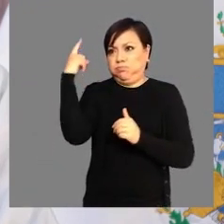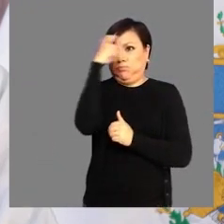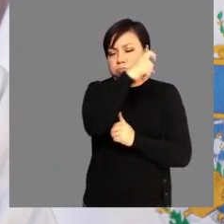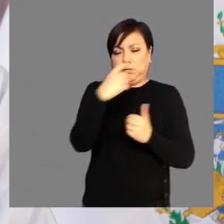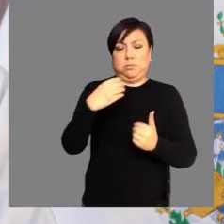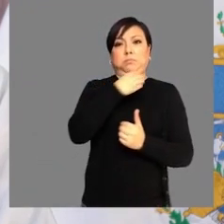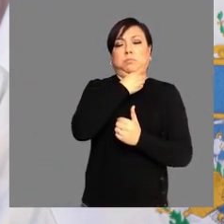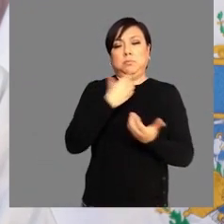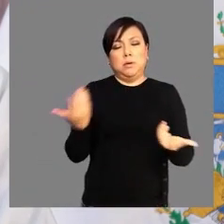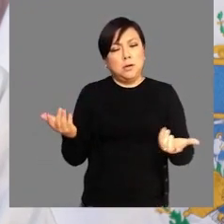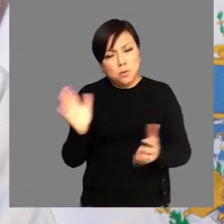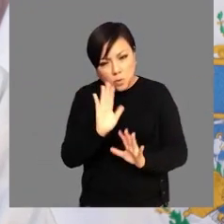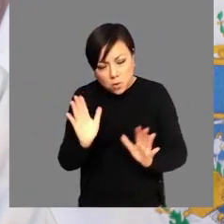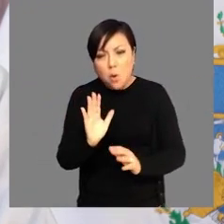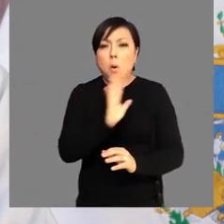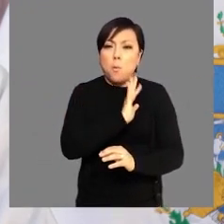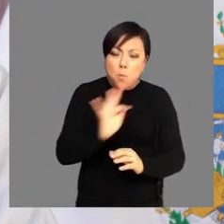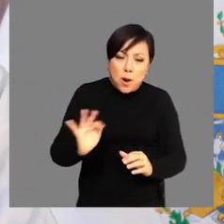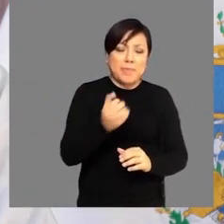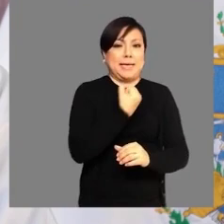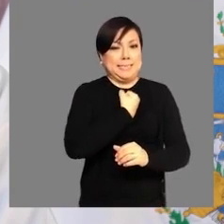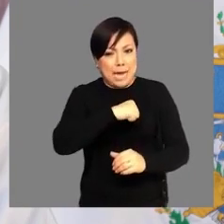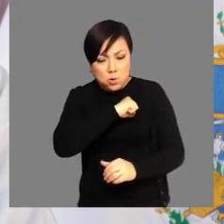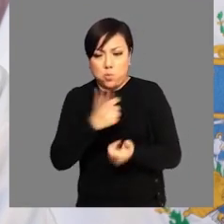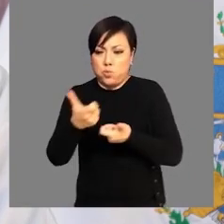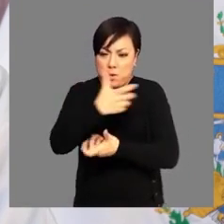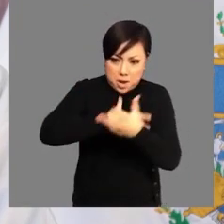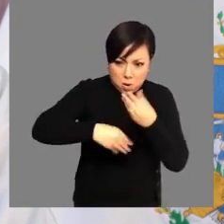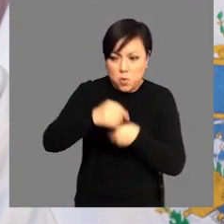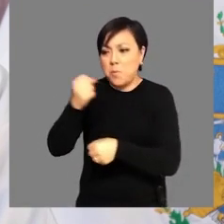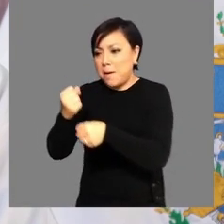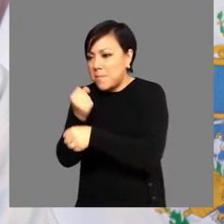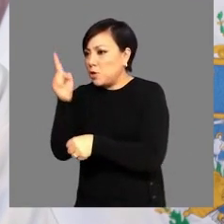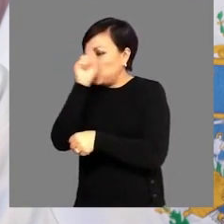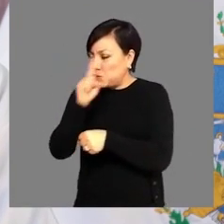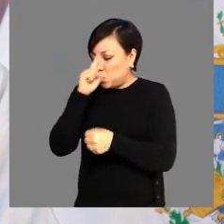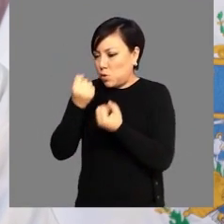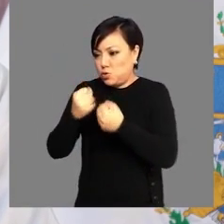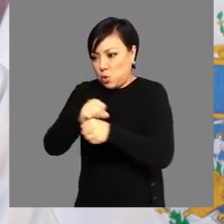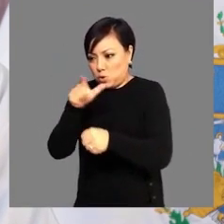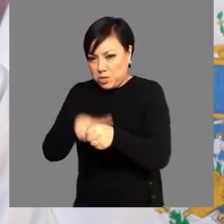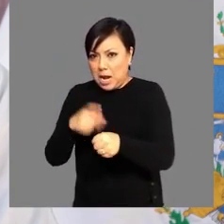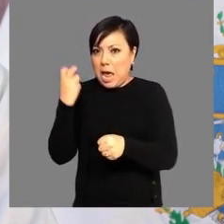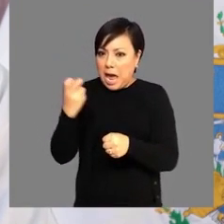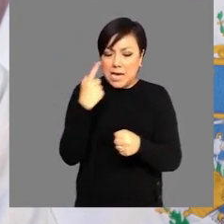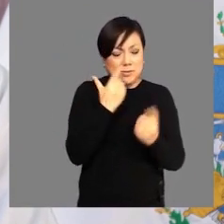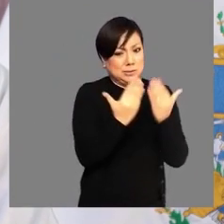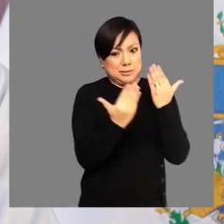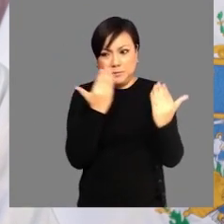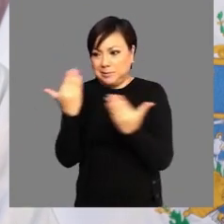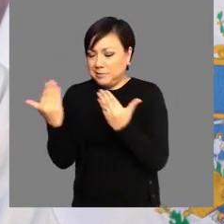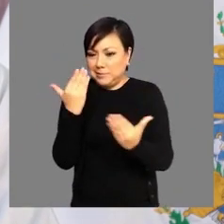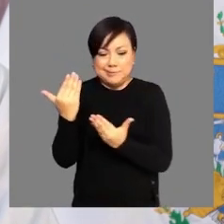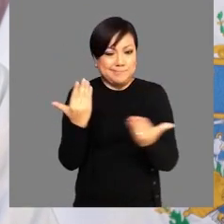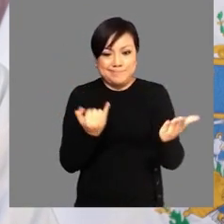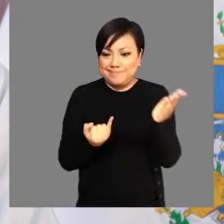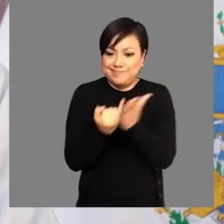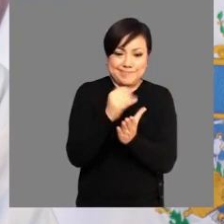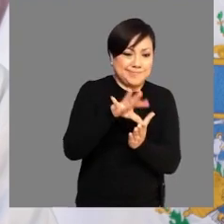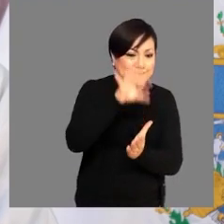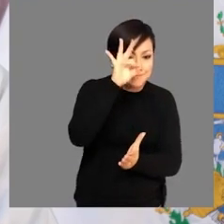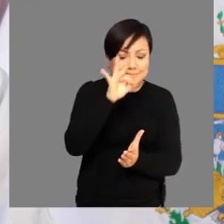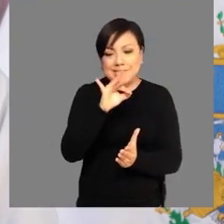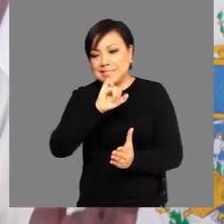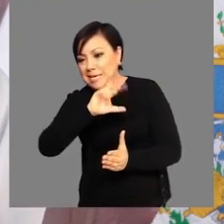envueltos en muchas crisis a la vez. Es absurdo que pudiendo tener todo, economía y salud con entrenamiento social, tengamos que vernos